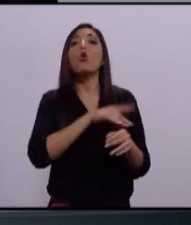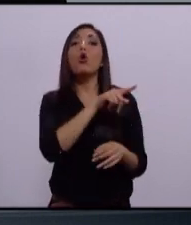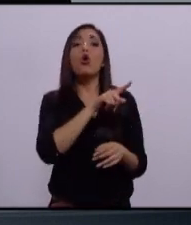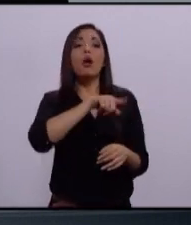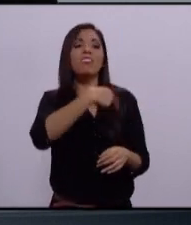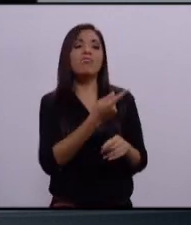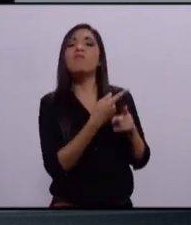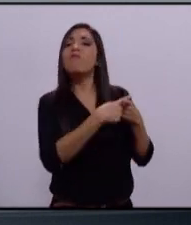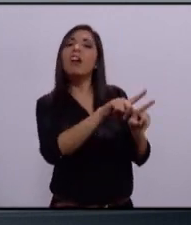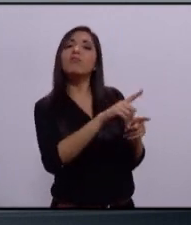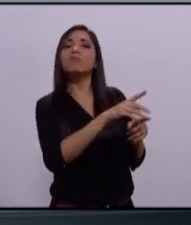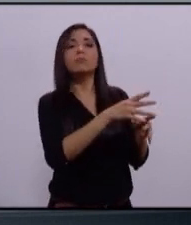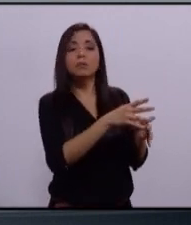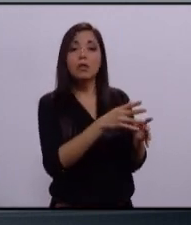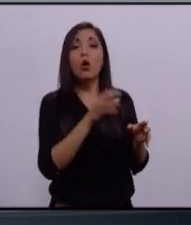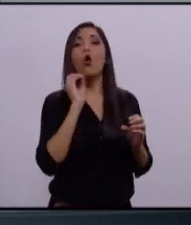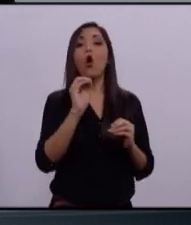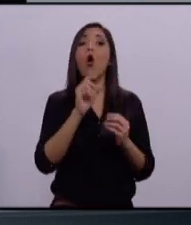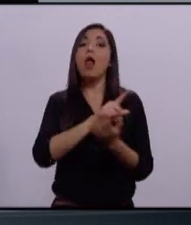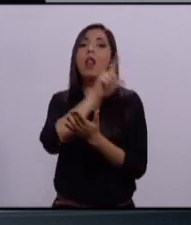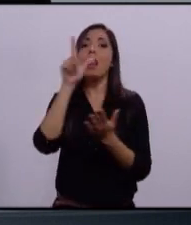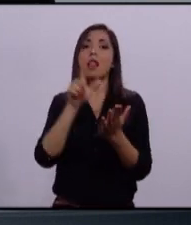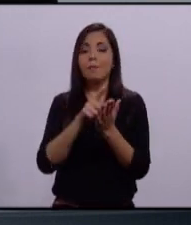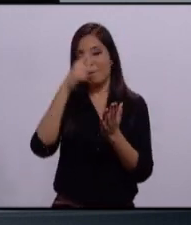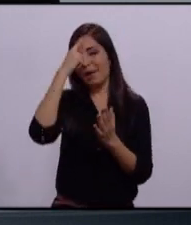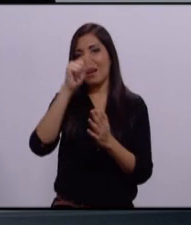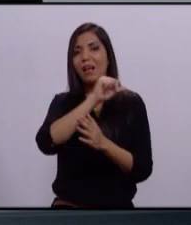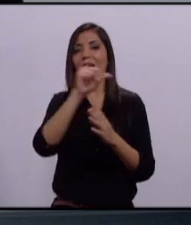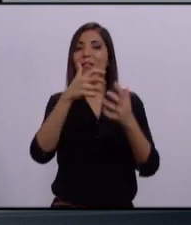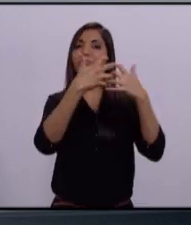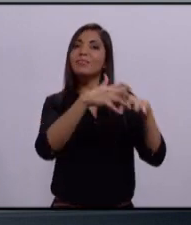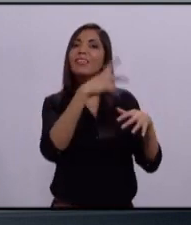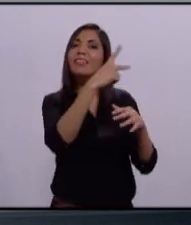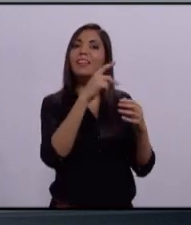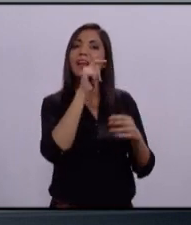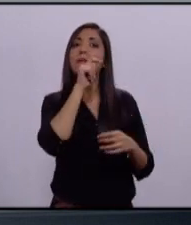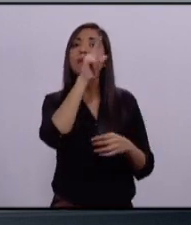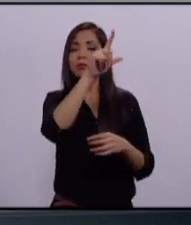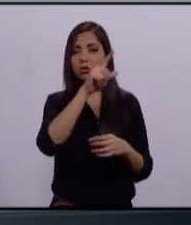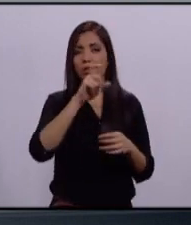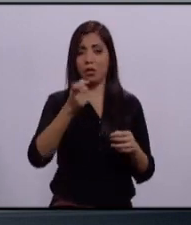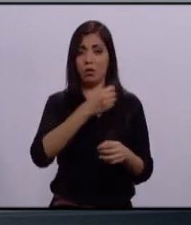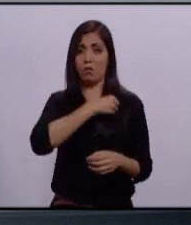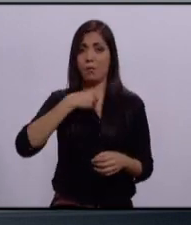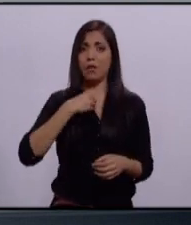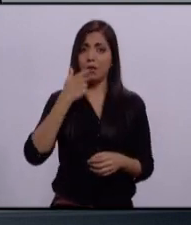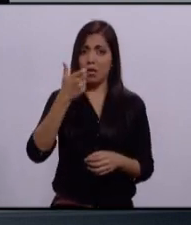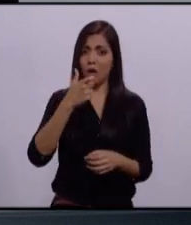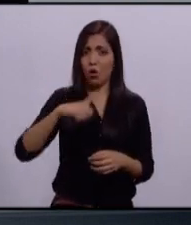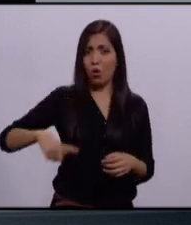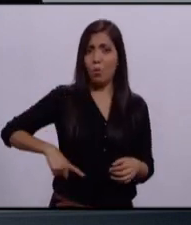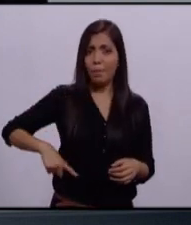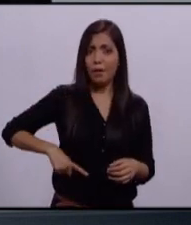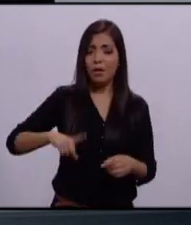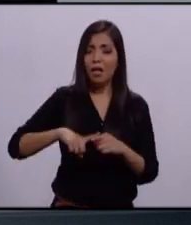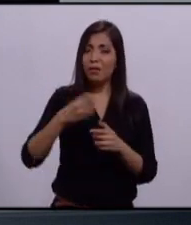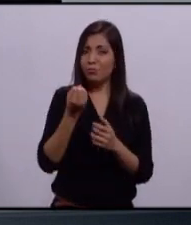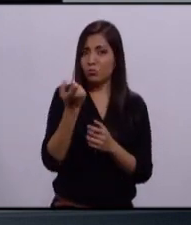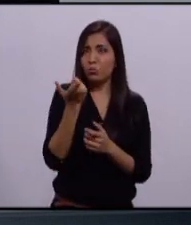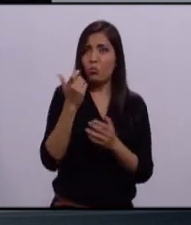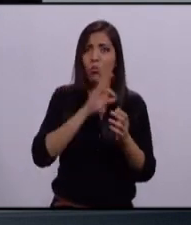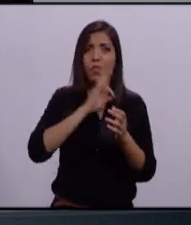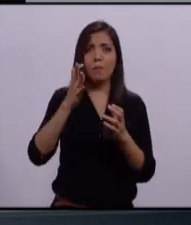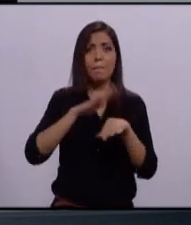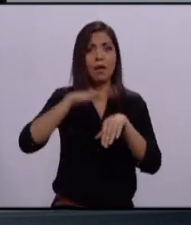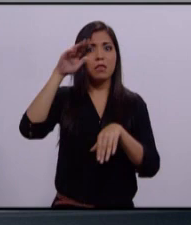diferentes. O la Ley de Apoyo a Empresas de Jalisco, en donde se obliga que el dinero del gobierno son más que más de 16 mil millones de